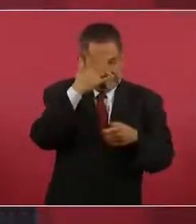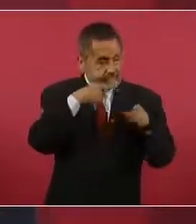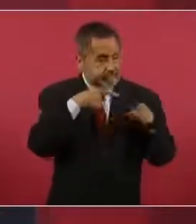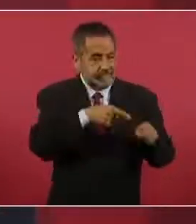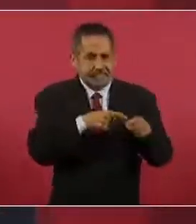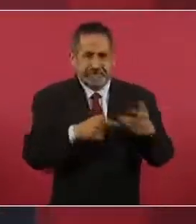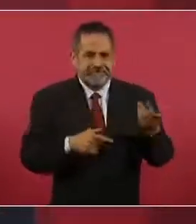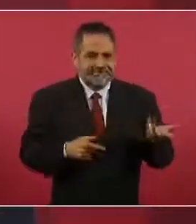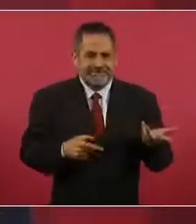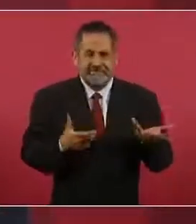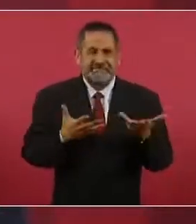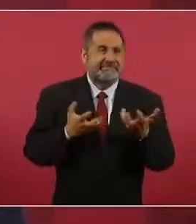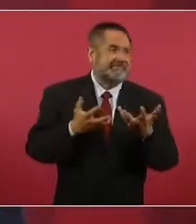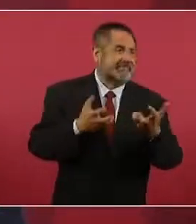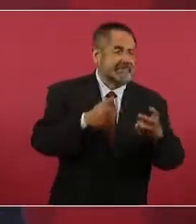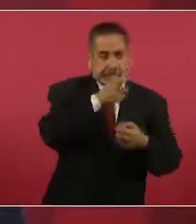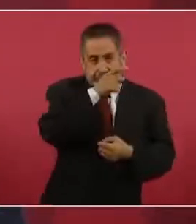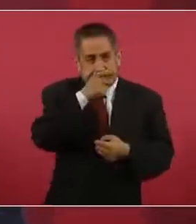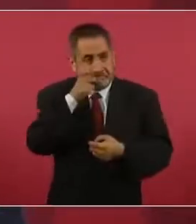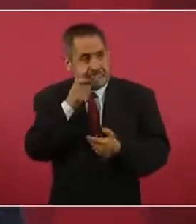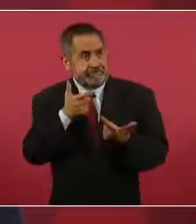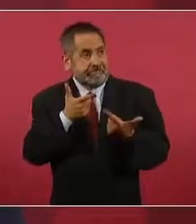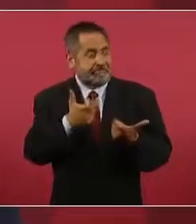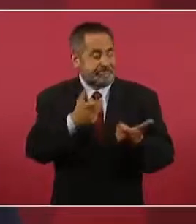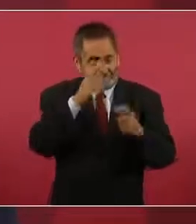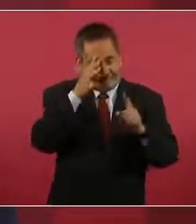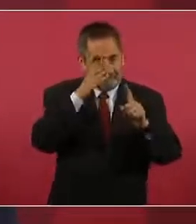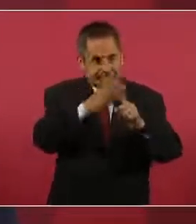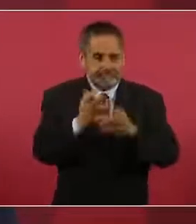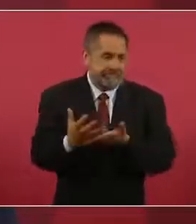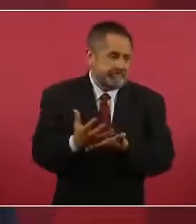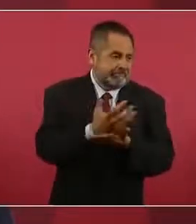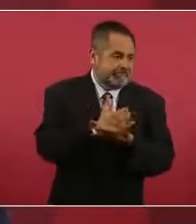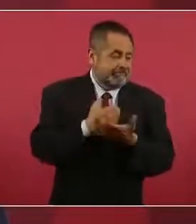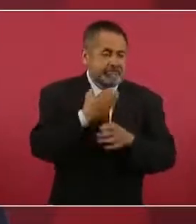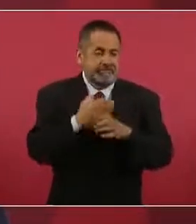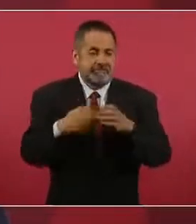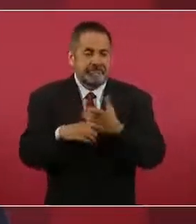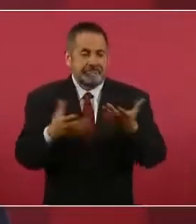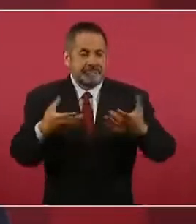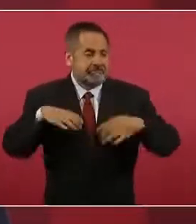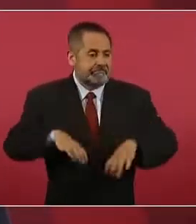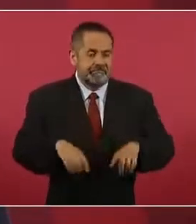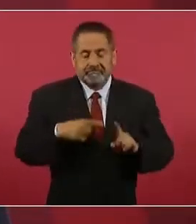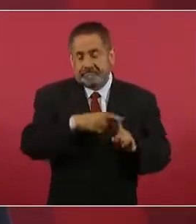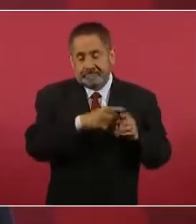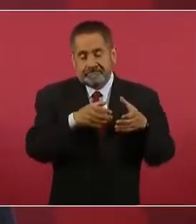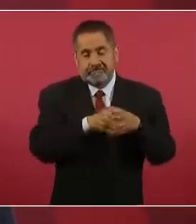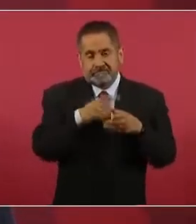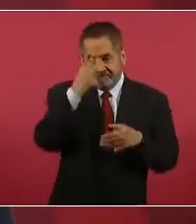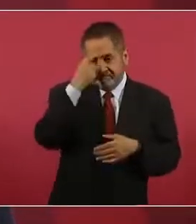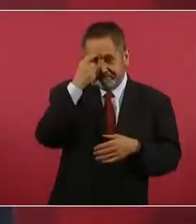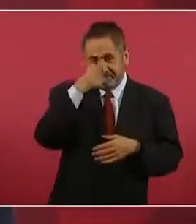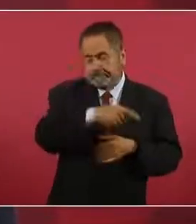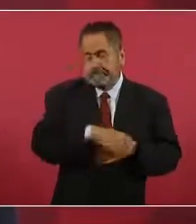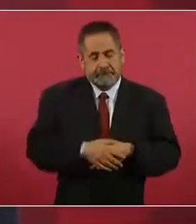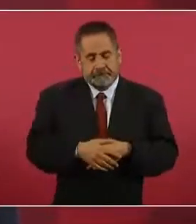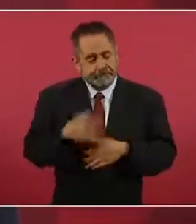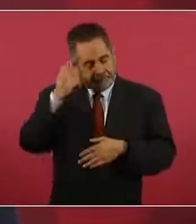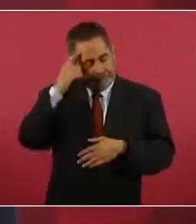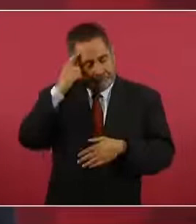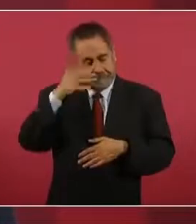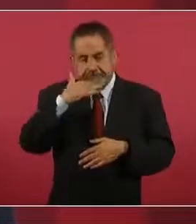por el dinero, por lo material, muy echada a perder,